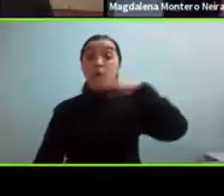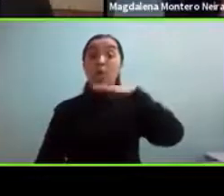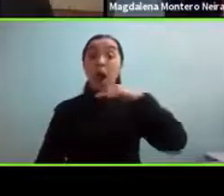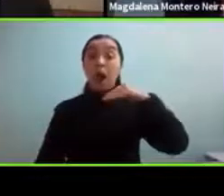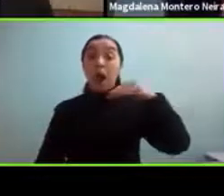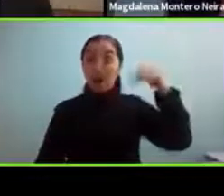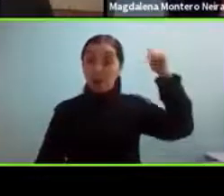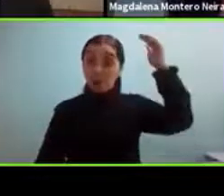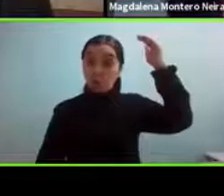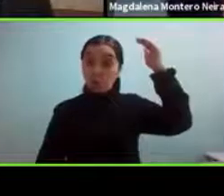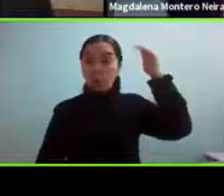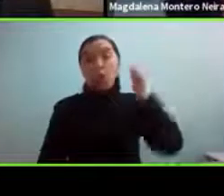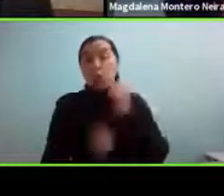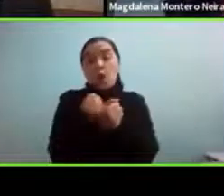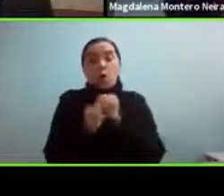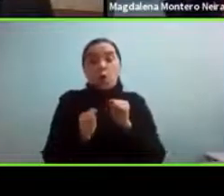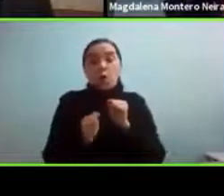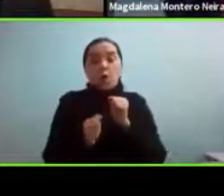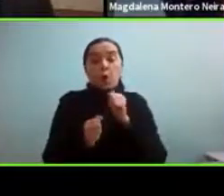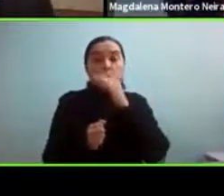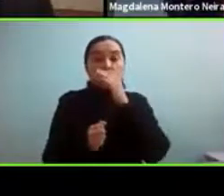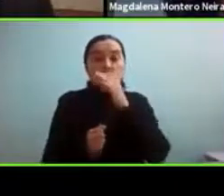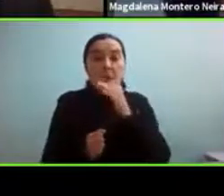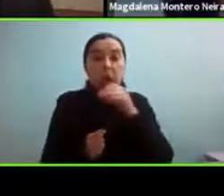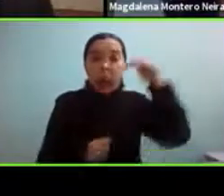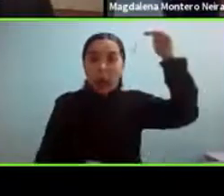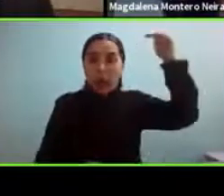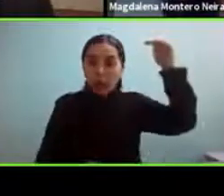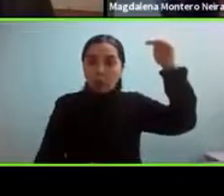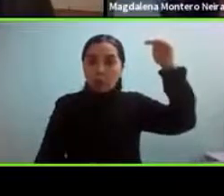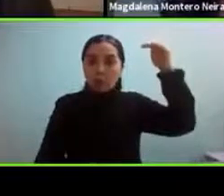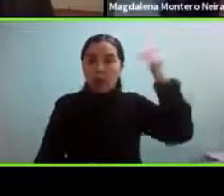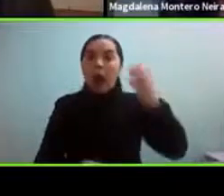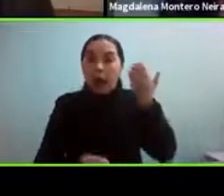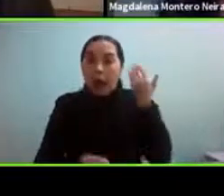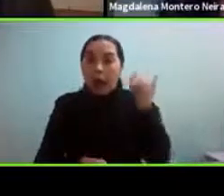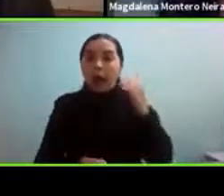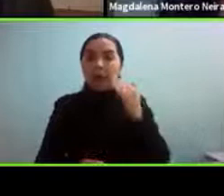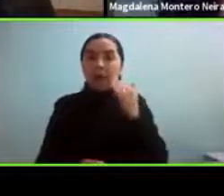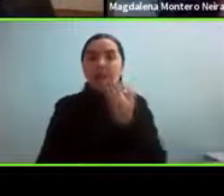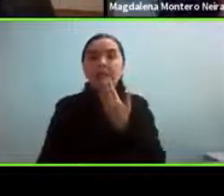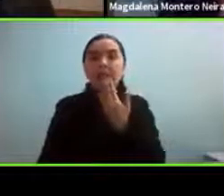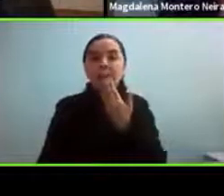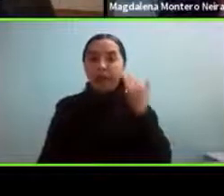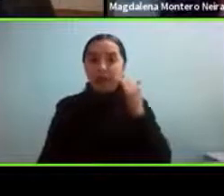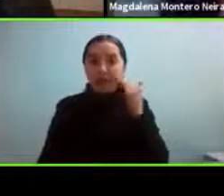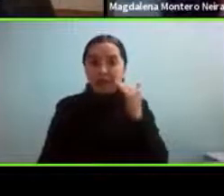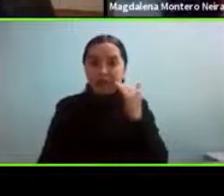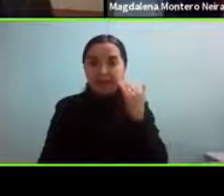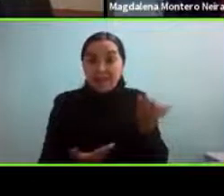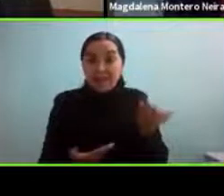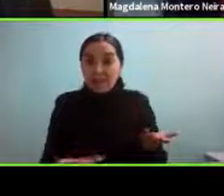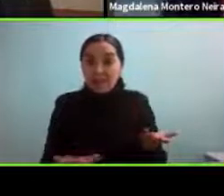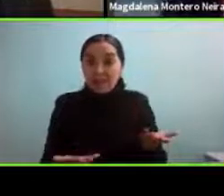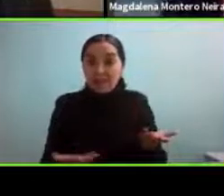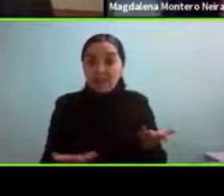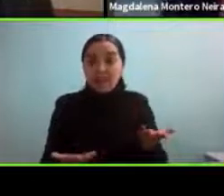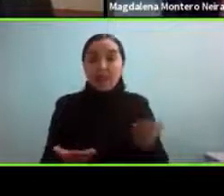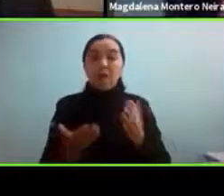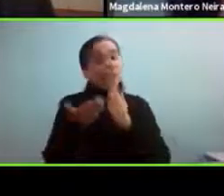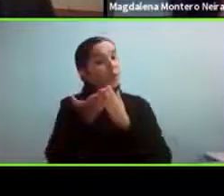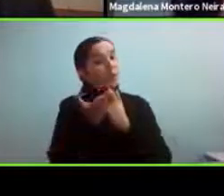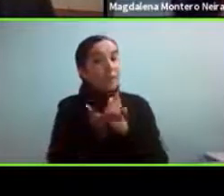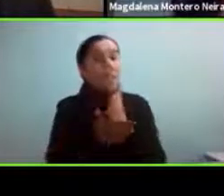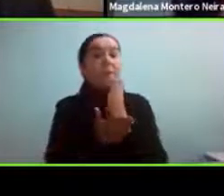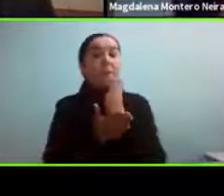no puedo negar que detrás de cada adulto hay una infancia. Así que justamente voy a partir por ahí.